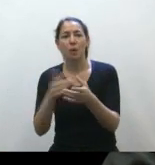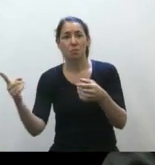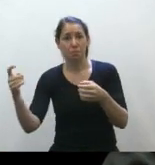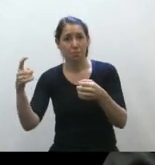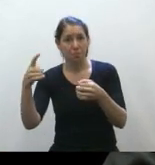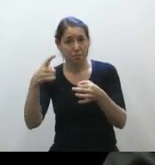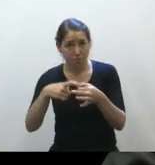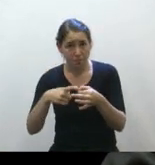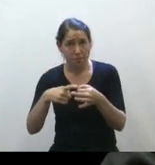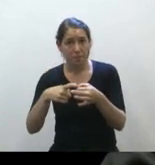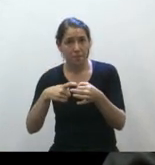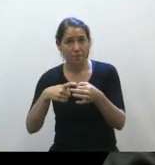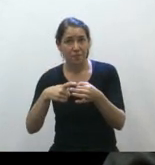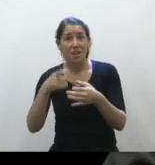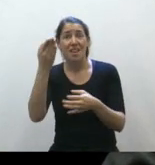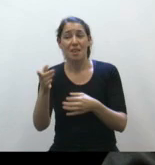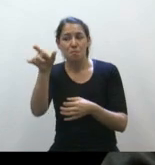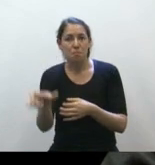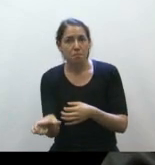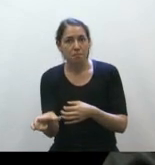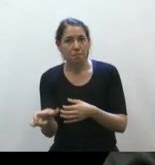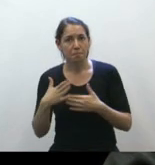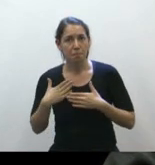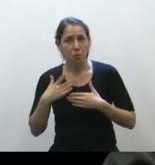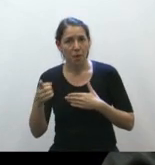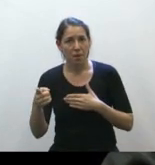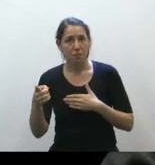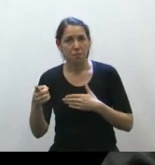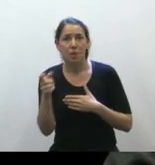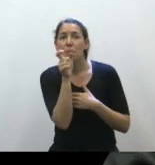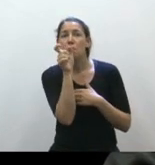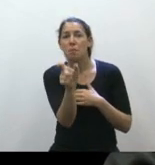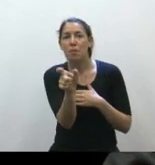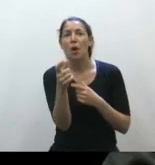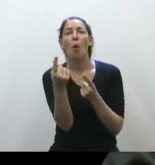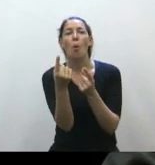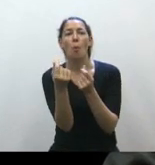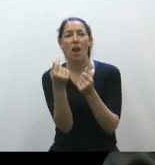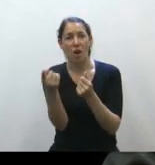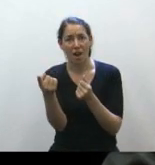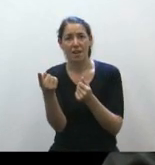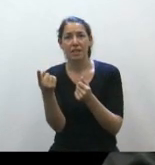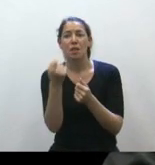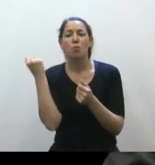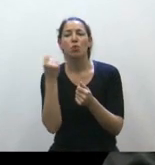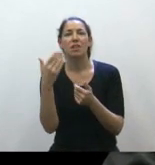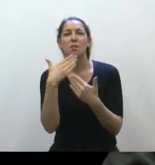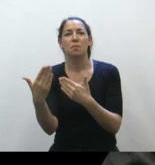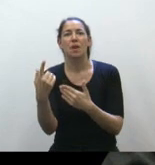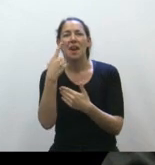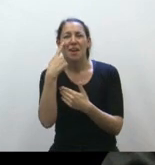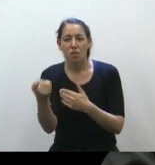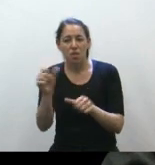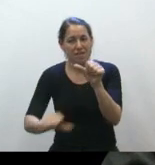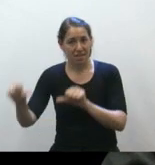y al ser humano, términos cuyo alcance debe valorarse a partir de la ciencia. El fallo